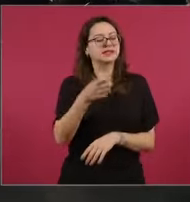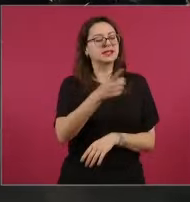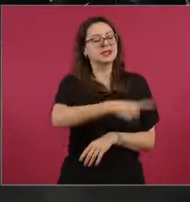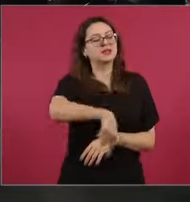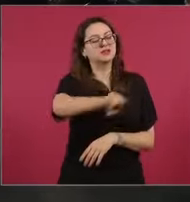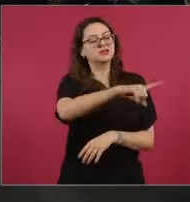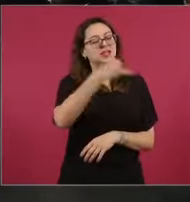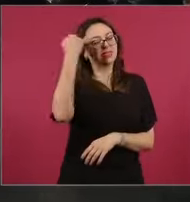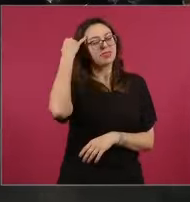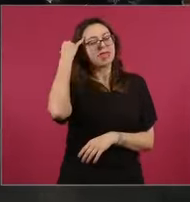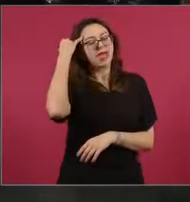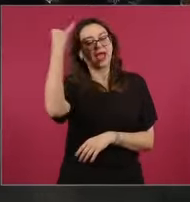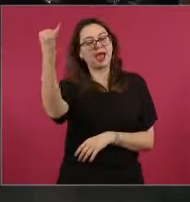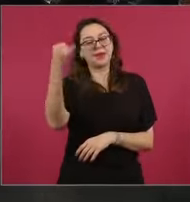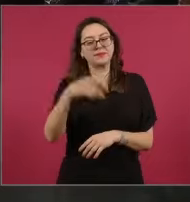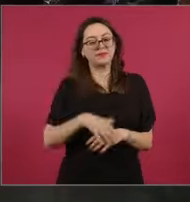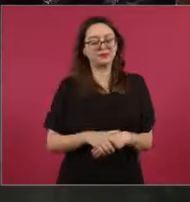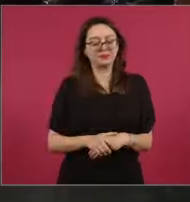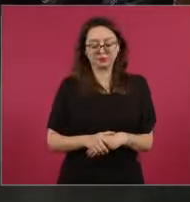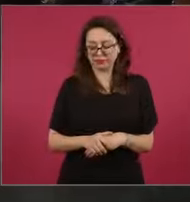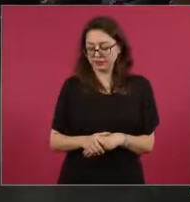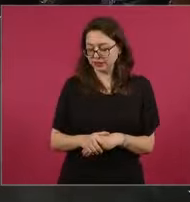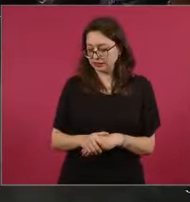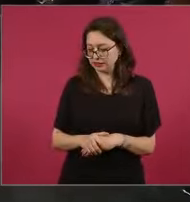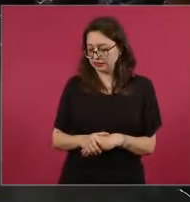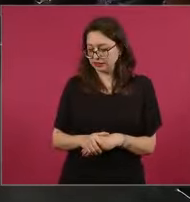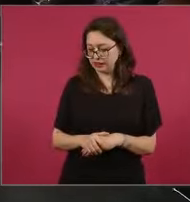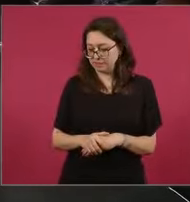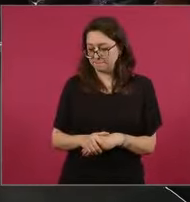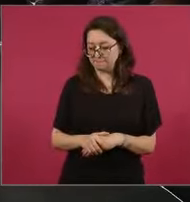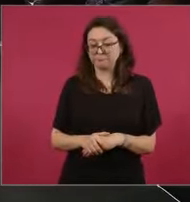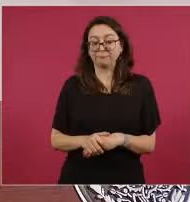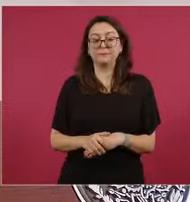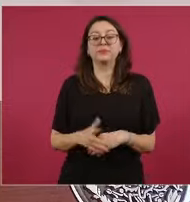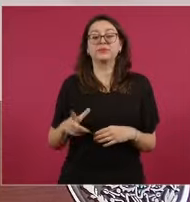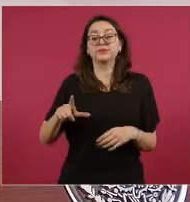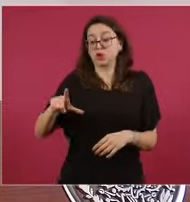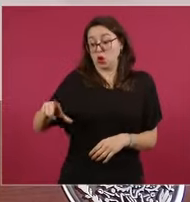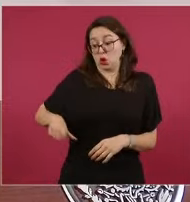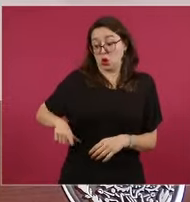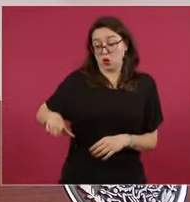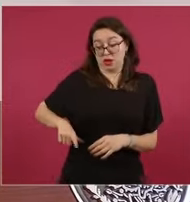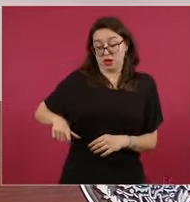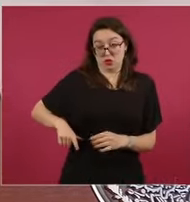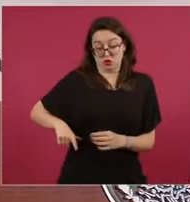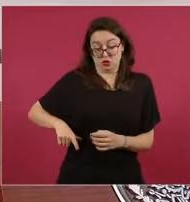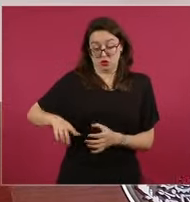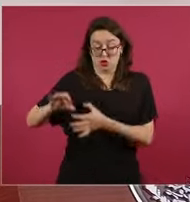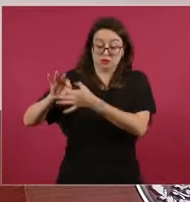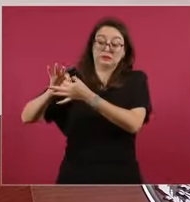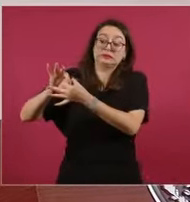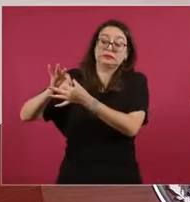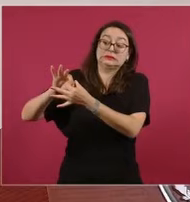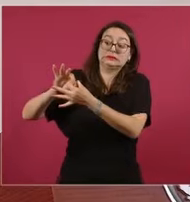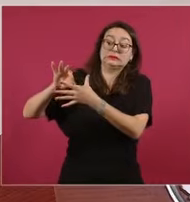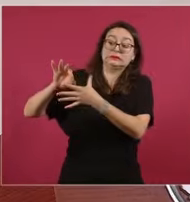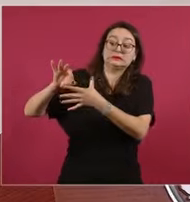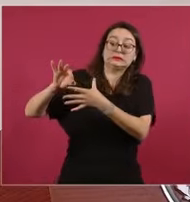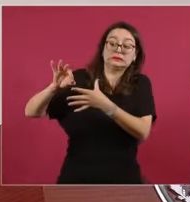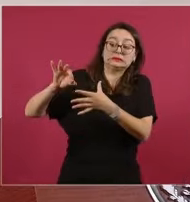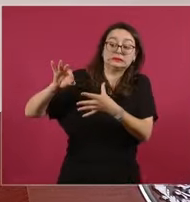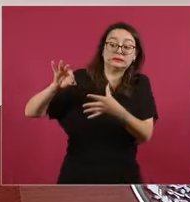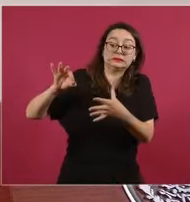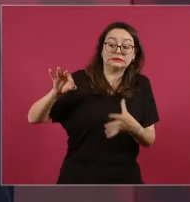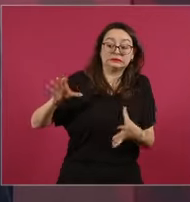no era descentralizar, era desincorporar, desincorporar empresas